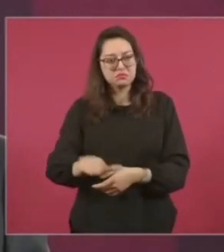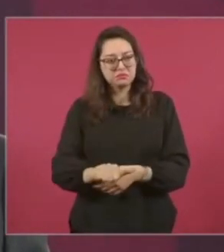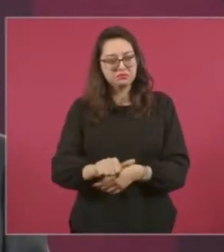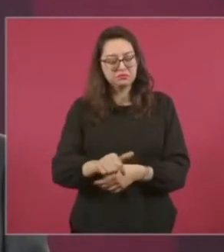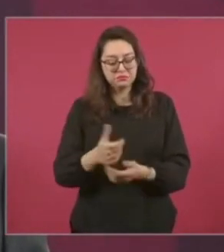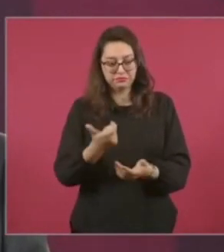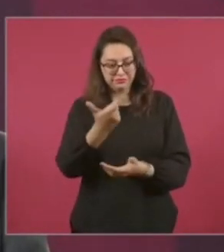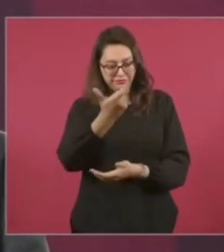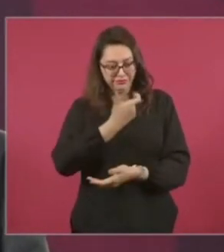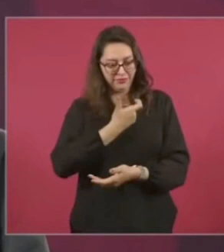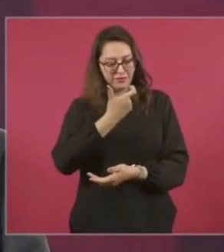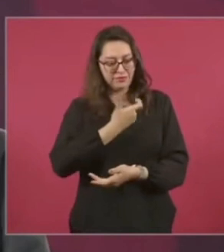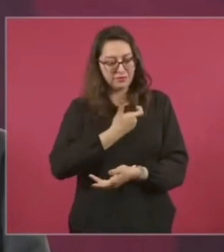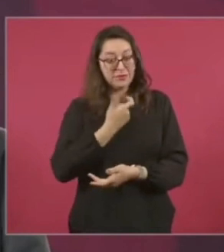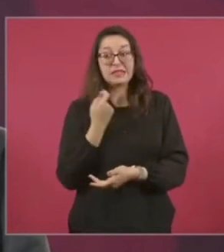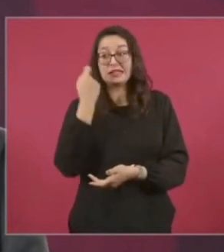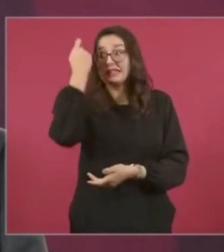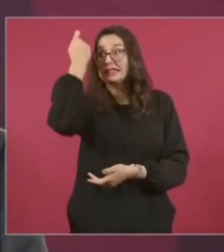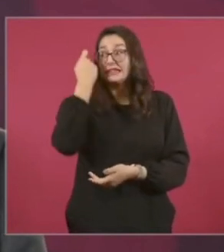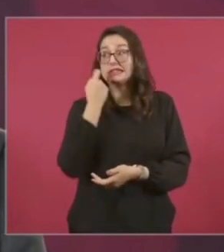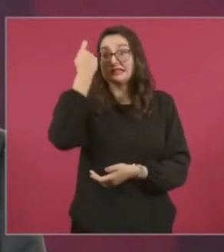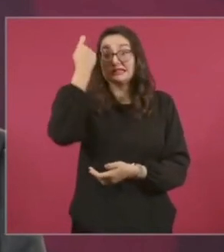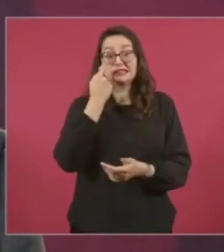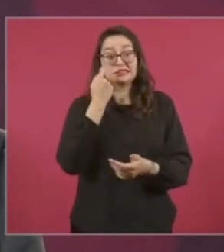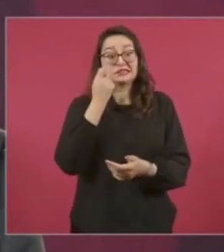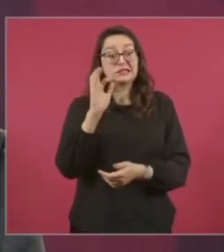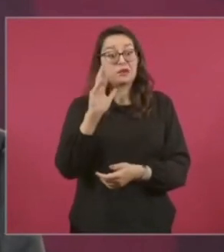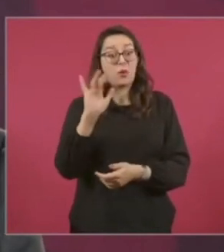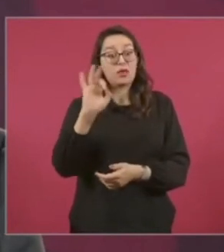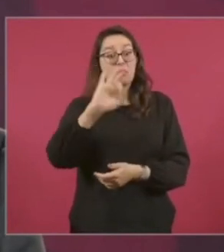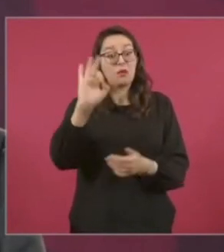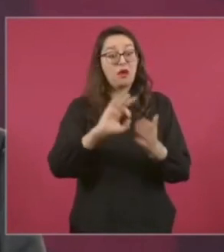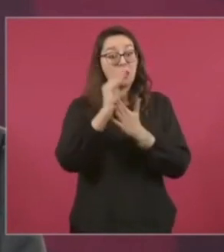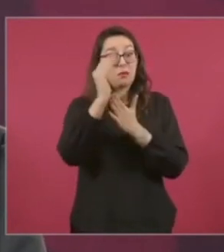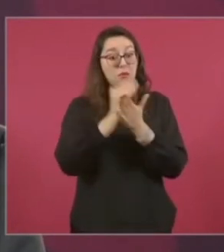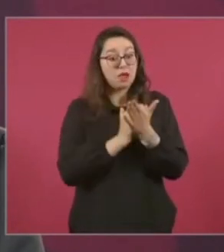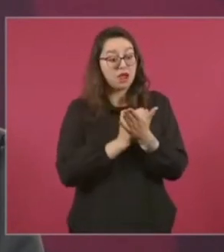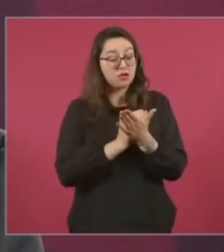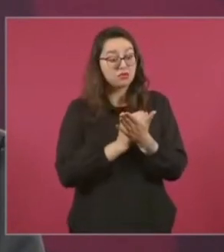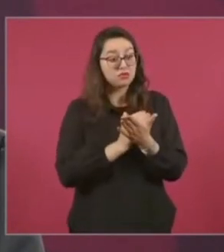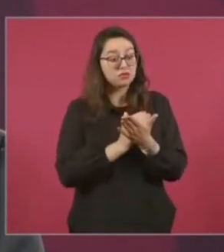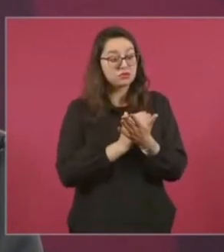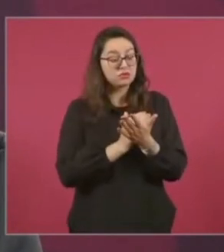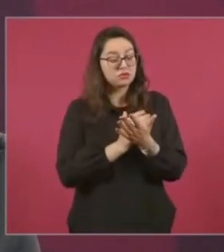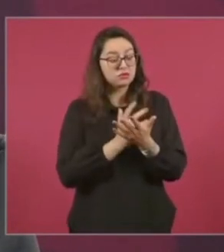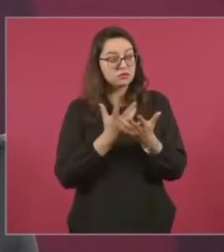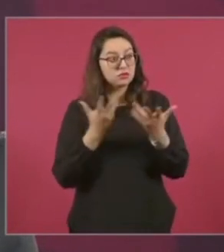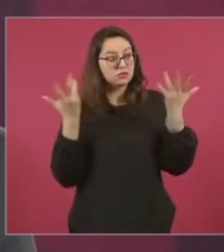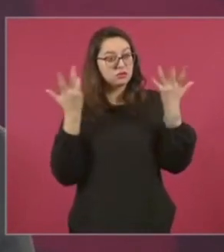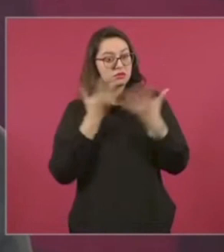sueldo de pensión. Eso fue Cedillo